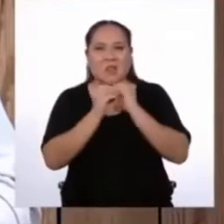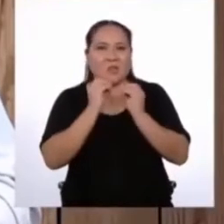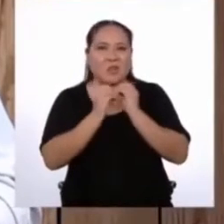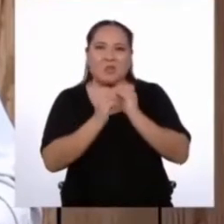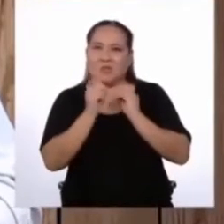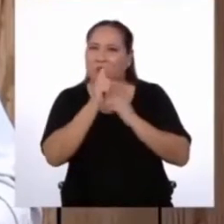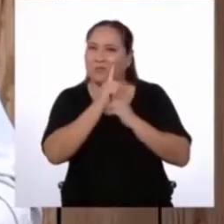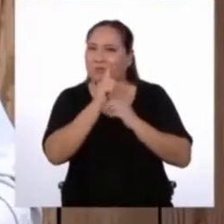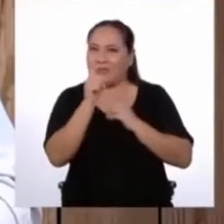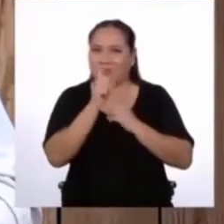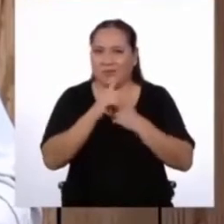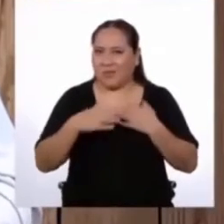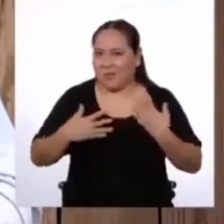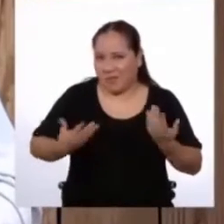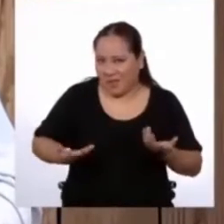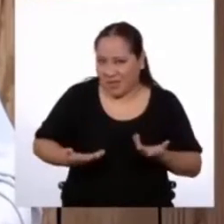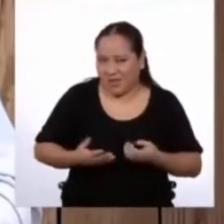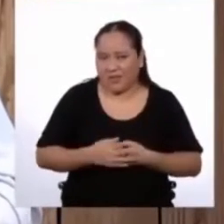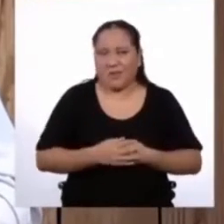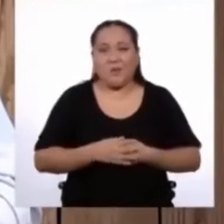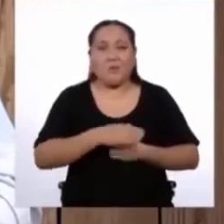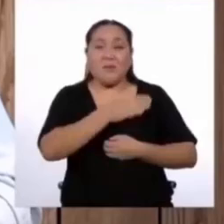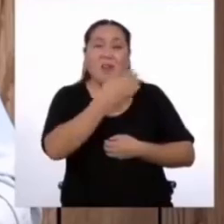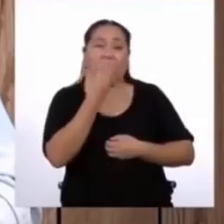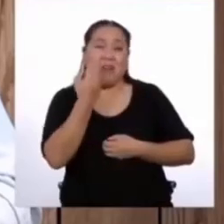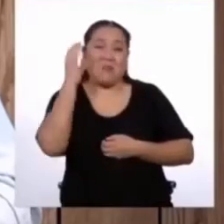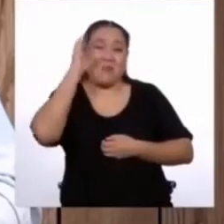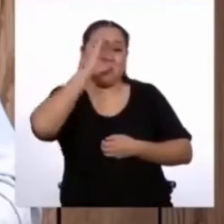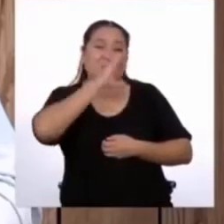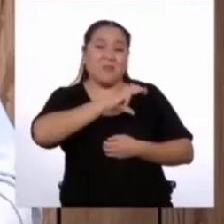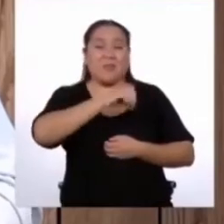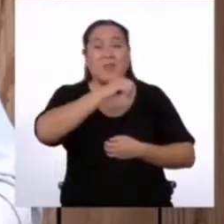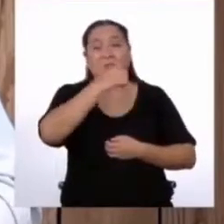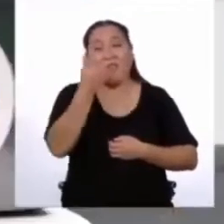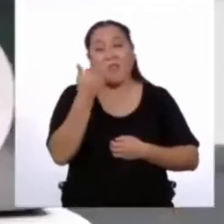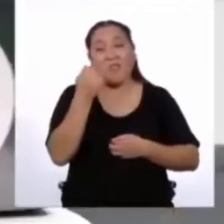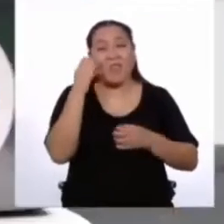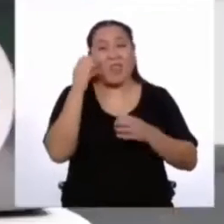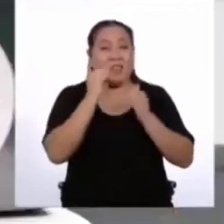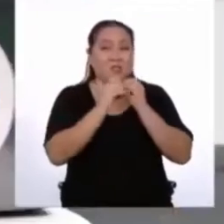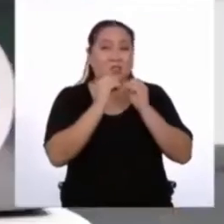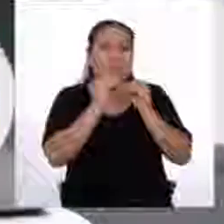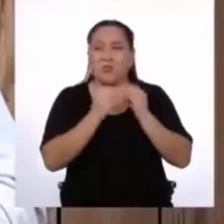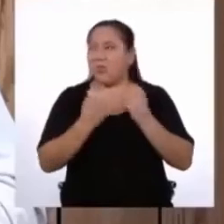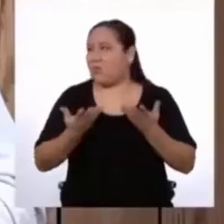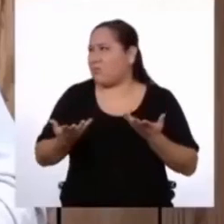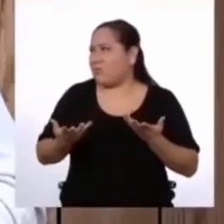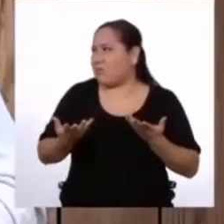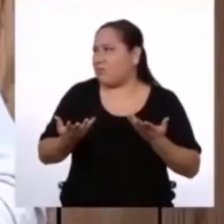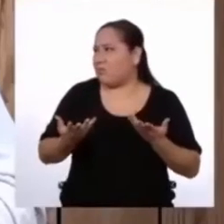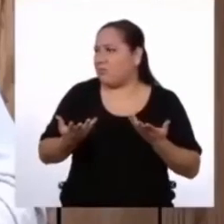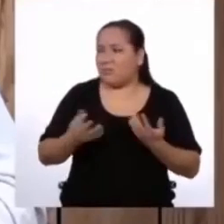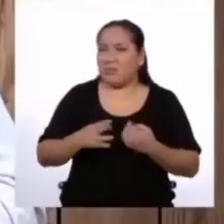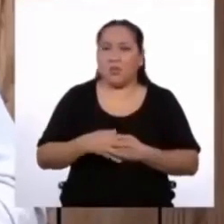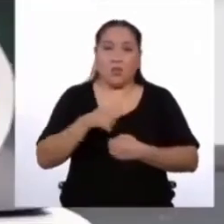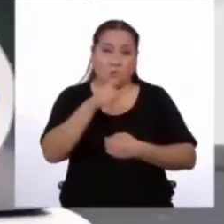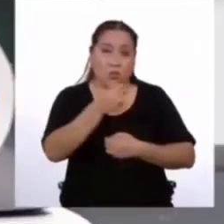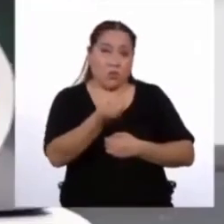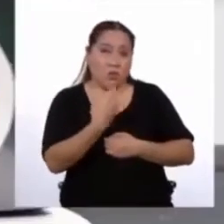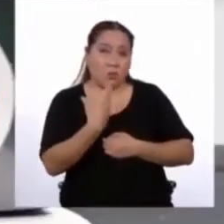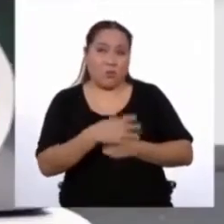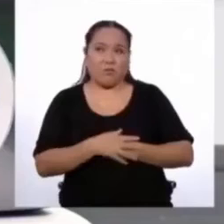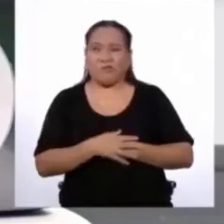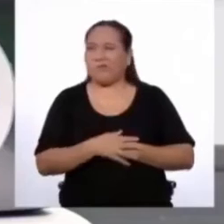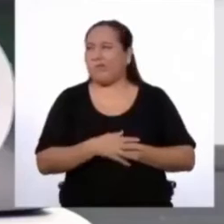dice que no va a ser posible. ¿Por qué no pensamos en otra manera de arreglar ese problema? ¿Cómo qué? No sé, tú me dirás.